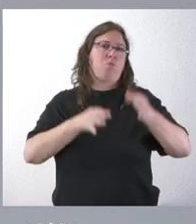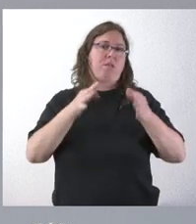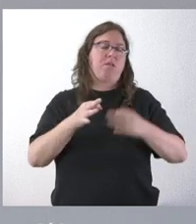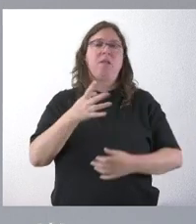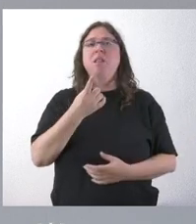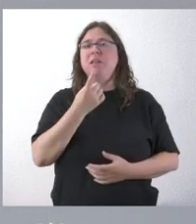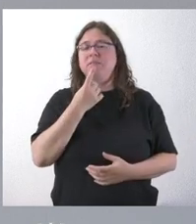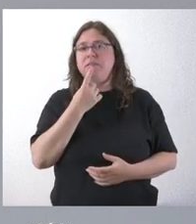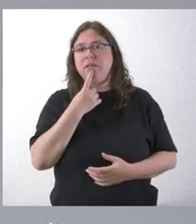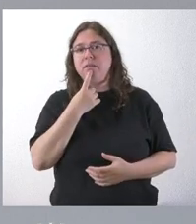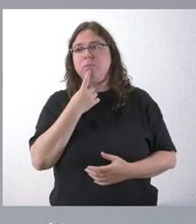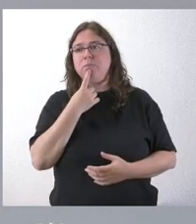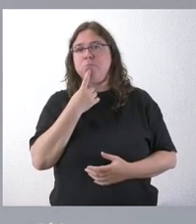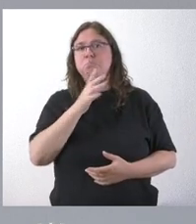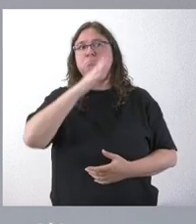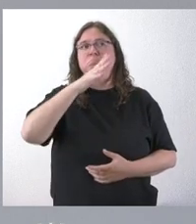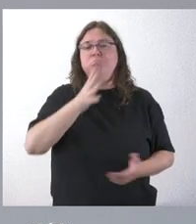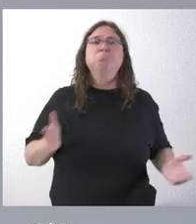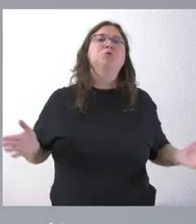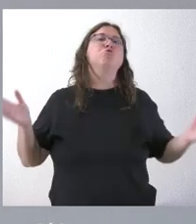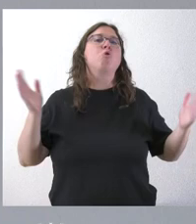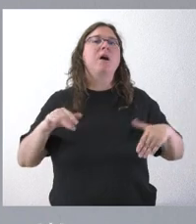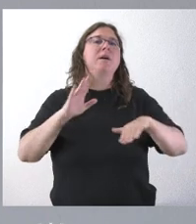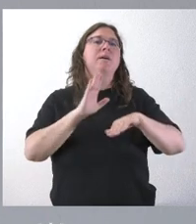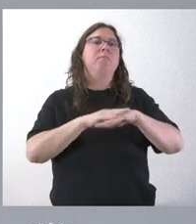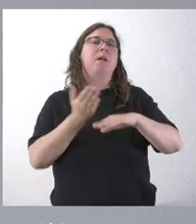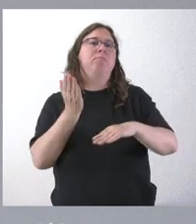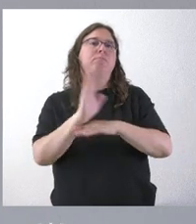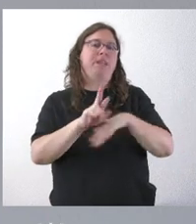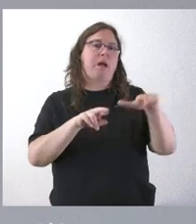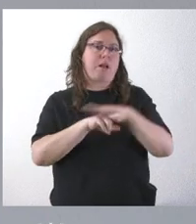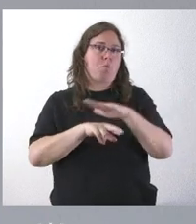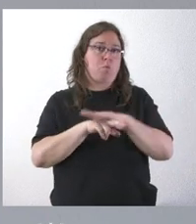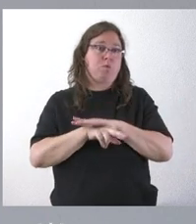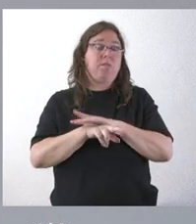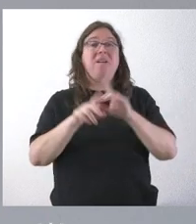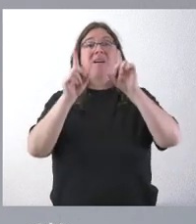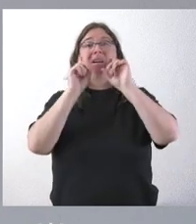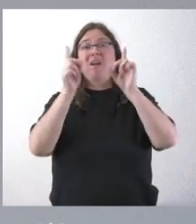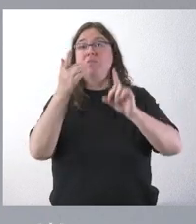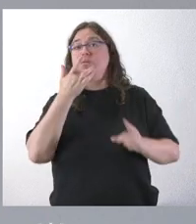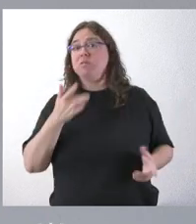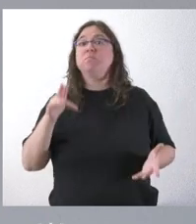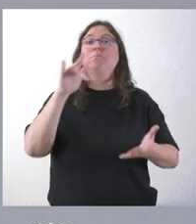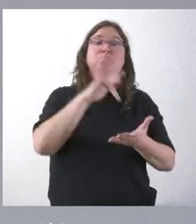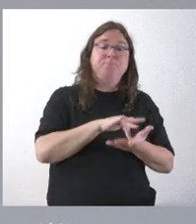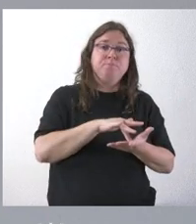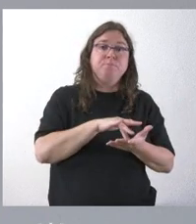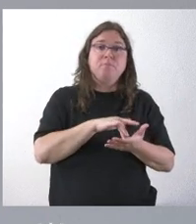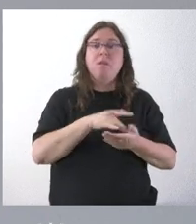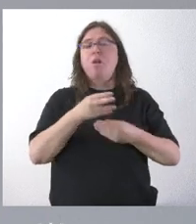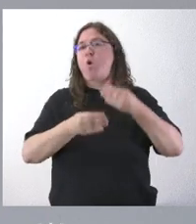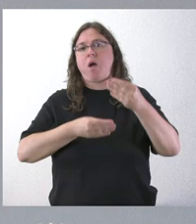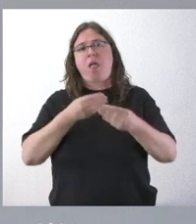hay argumentos para plantear el recurso. En su caso, cuando lo recibamos, pues actuaremos